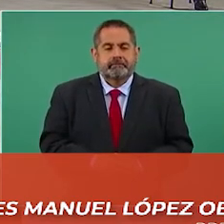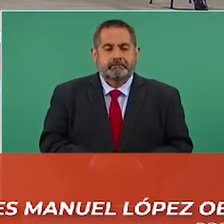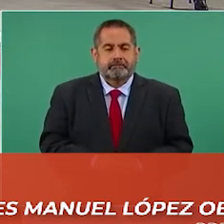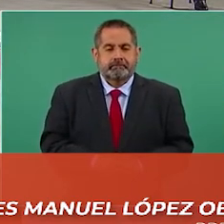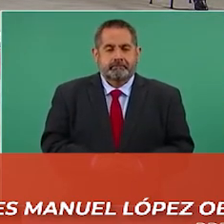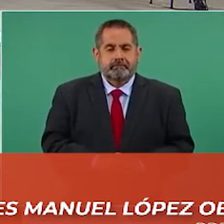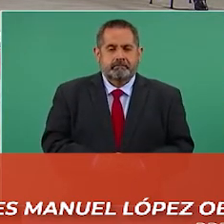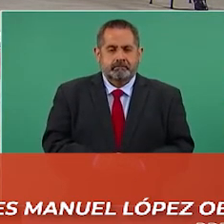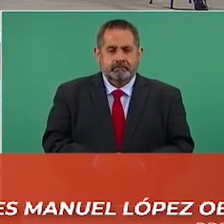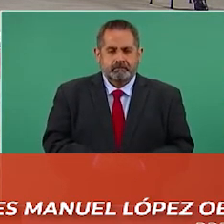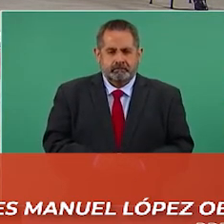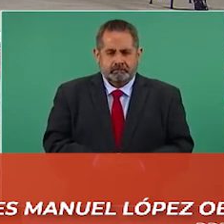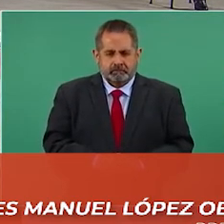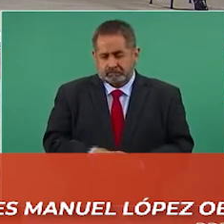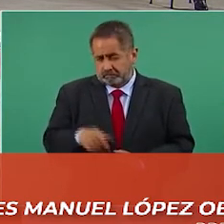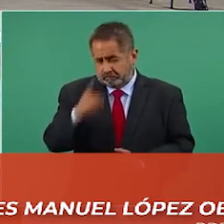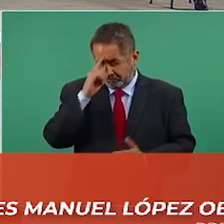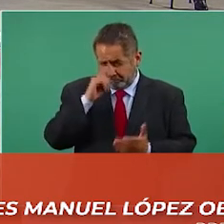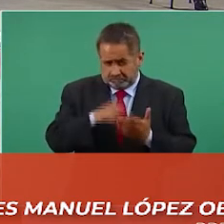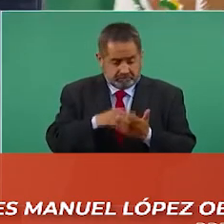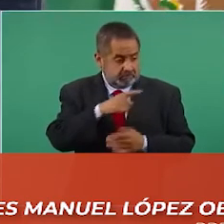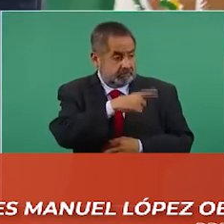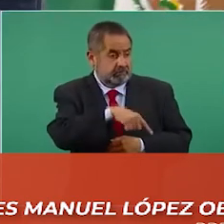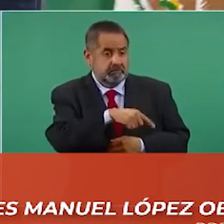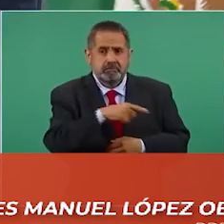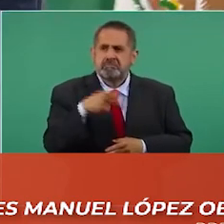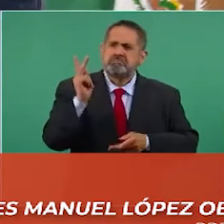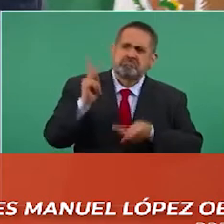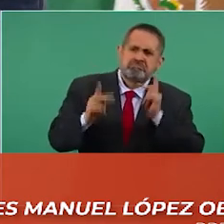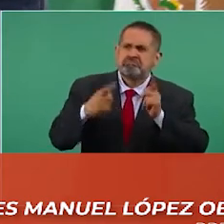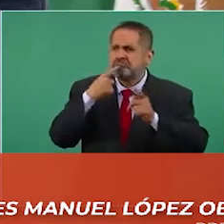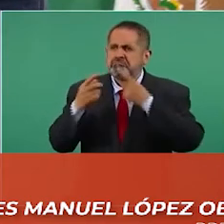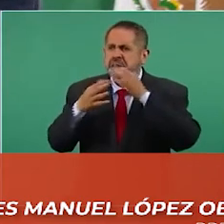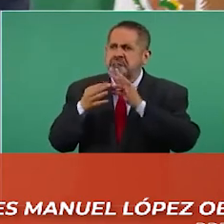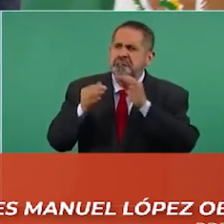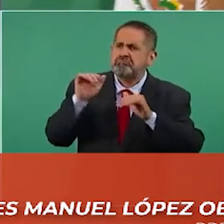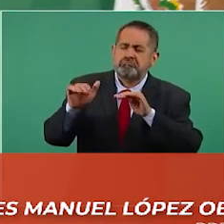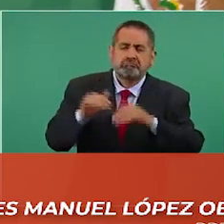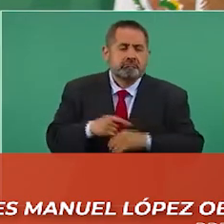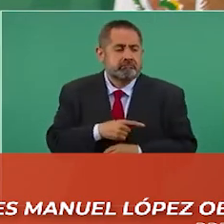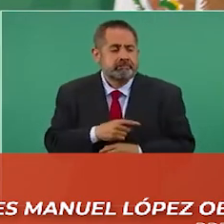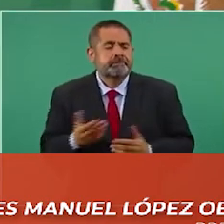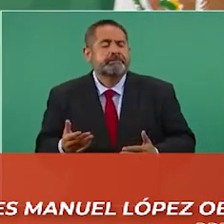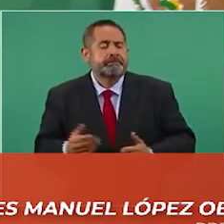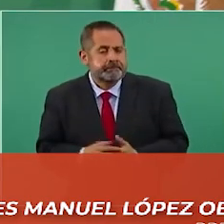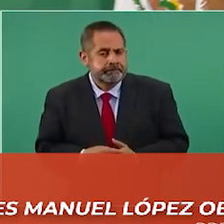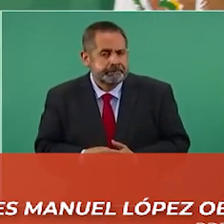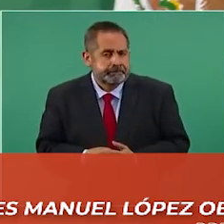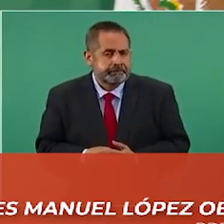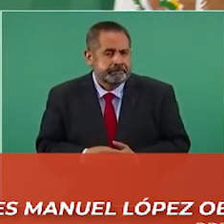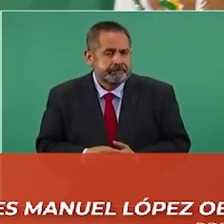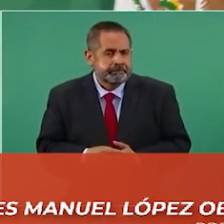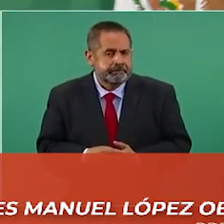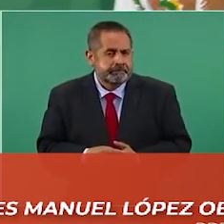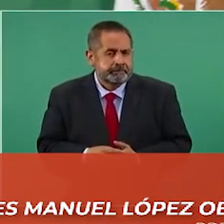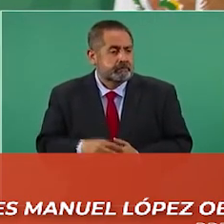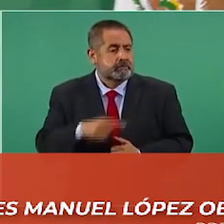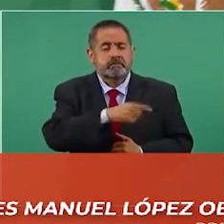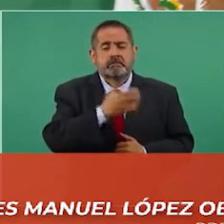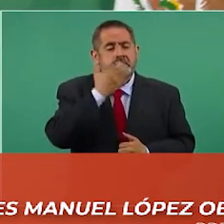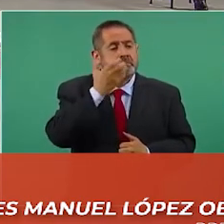¿Ustedes creen que hay algún cuestionamiento en un país donde ha